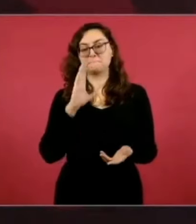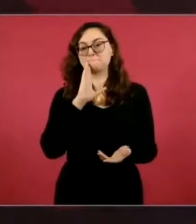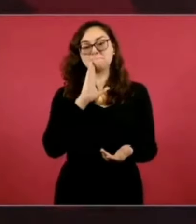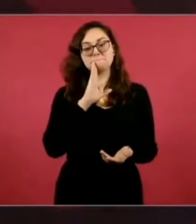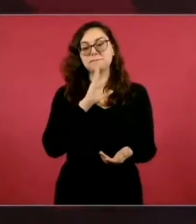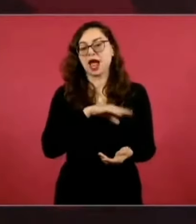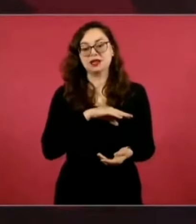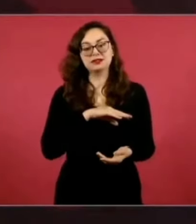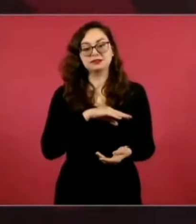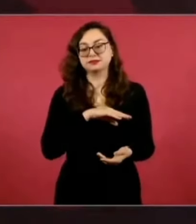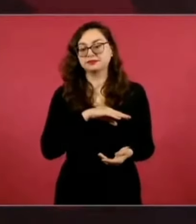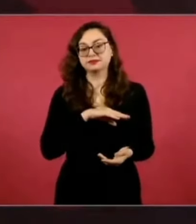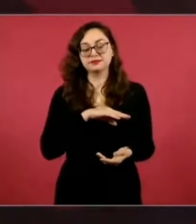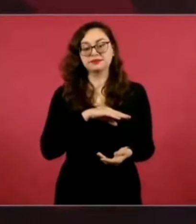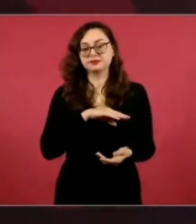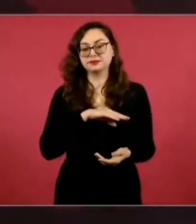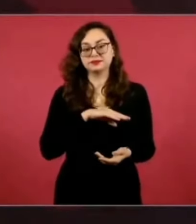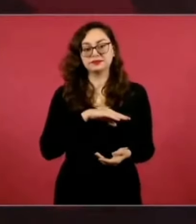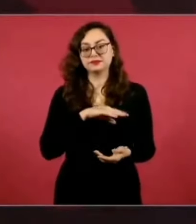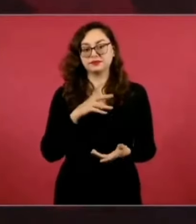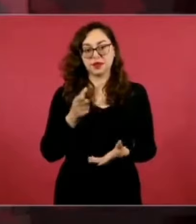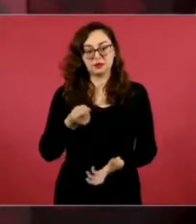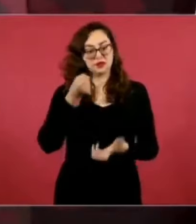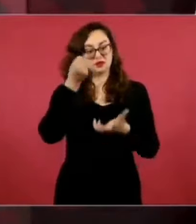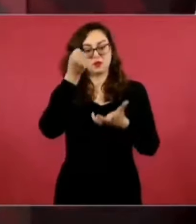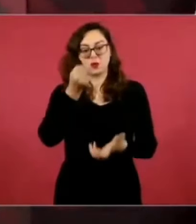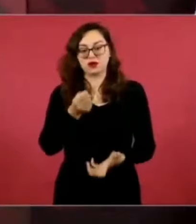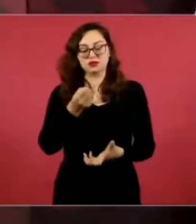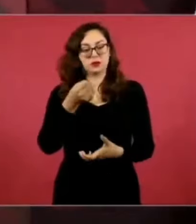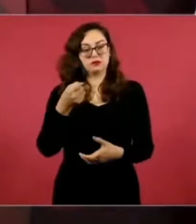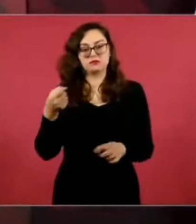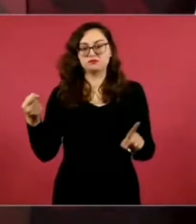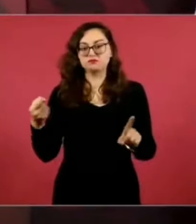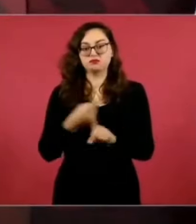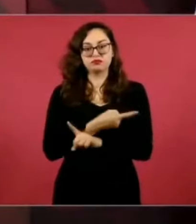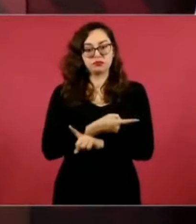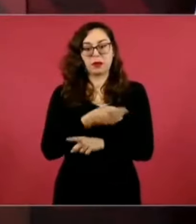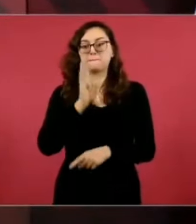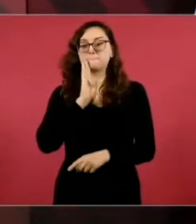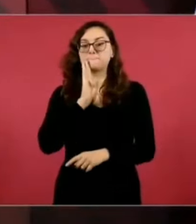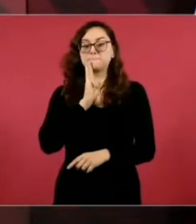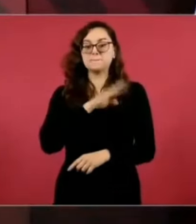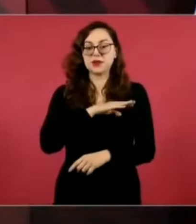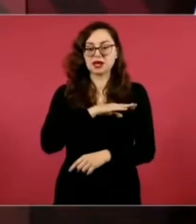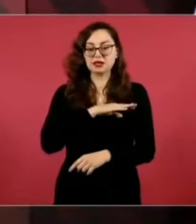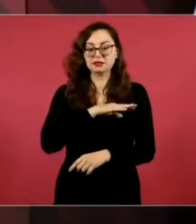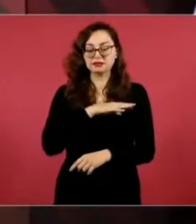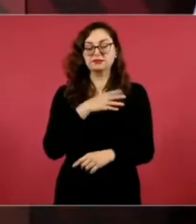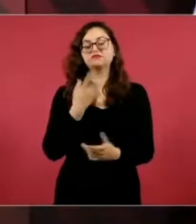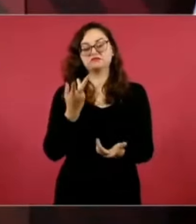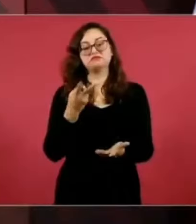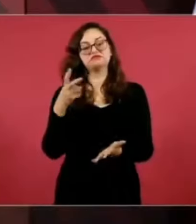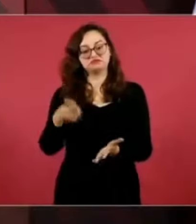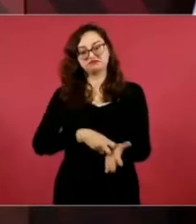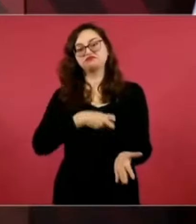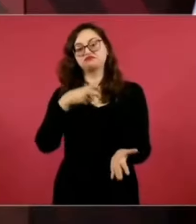al presupuesto y eso lo tenemos que